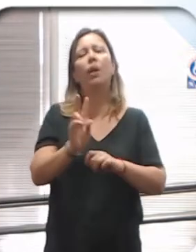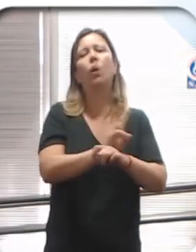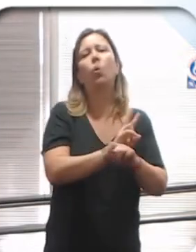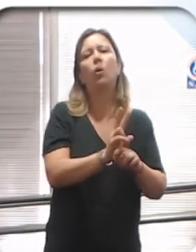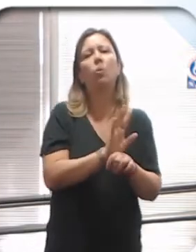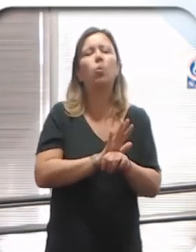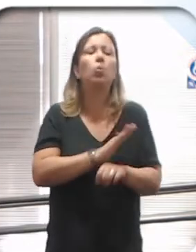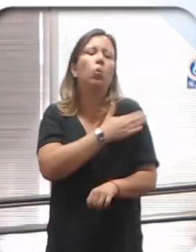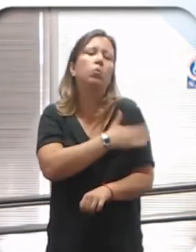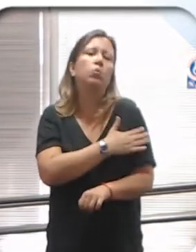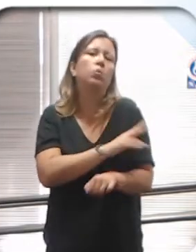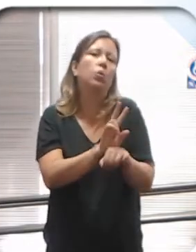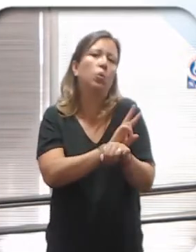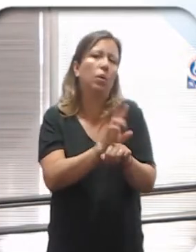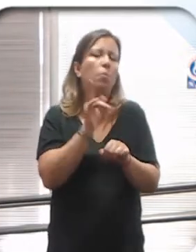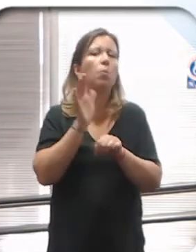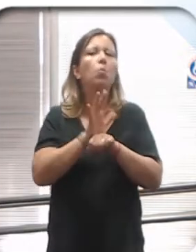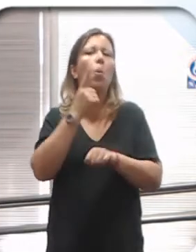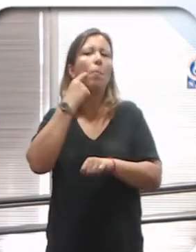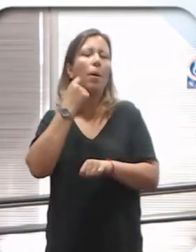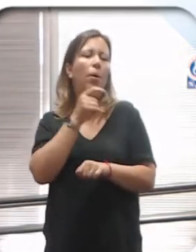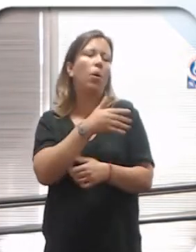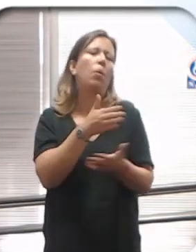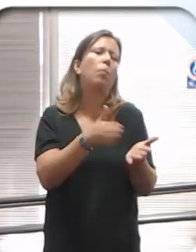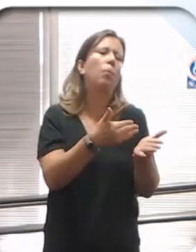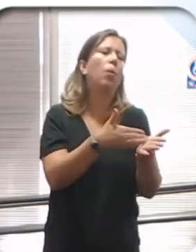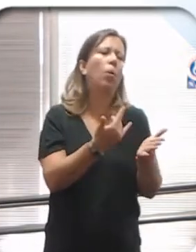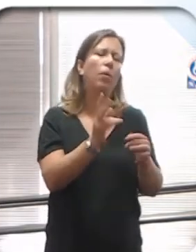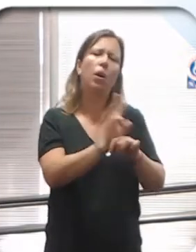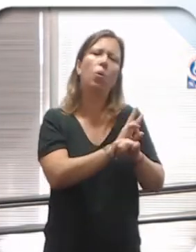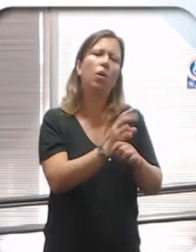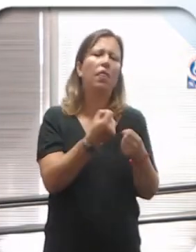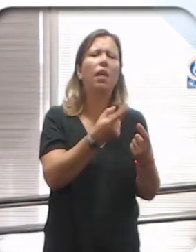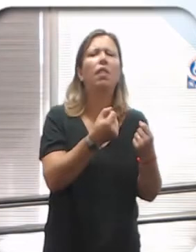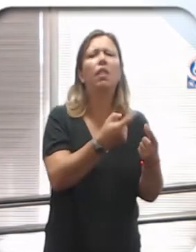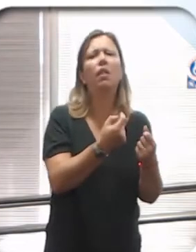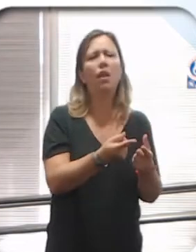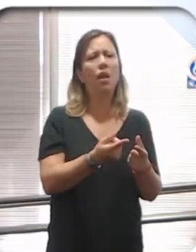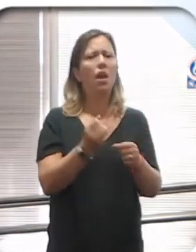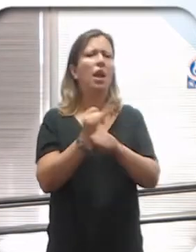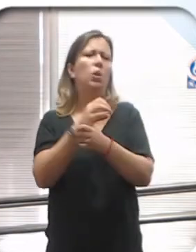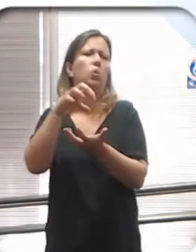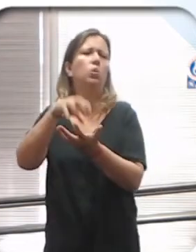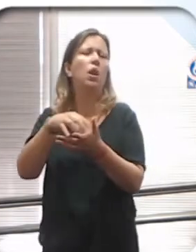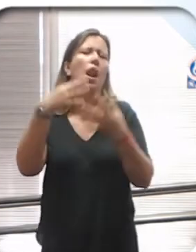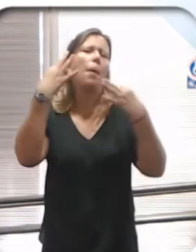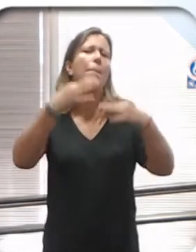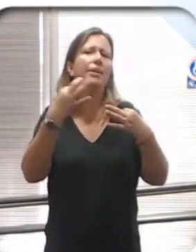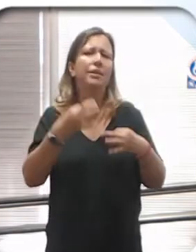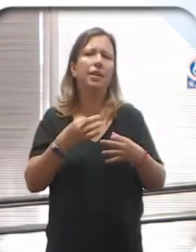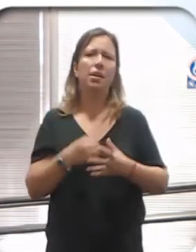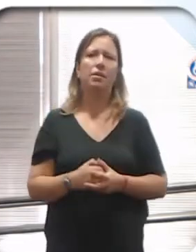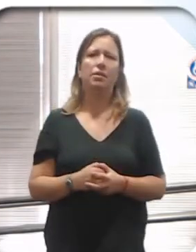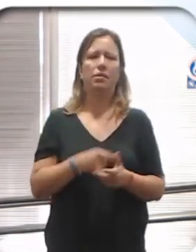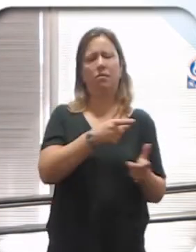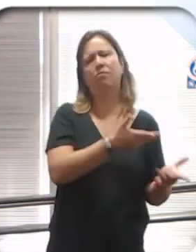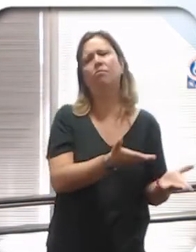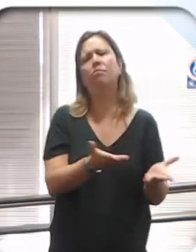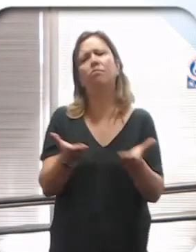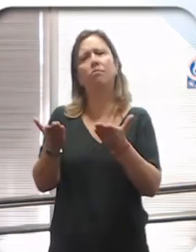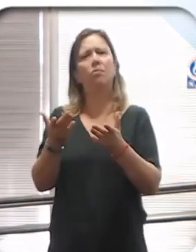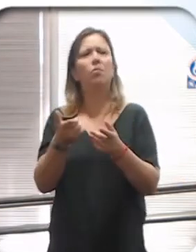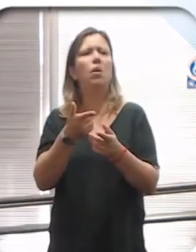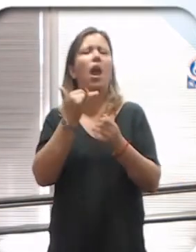paternalista, proteccionista, pobre. Cuidémoslo, démosle todo. Hagamos instituciones especiales para la